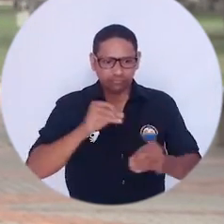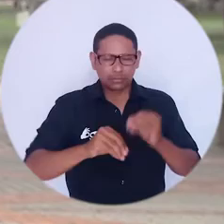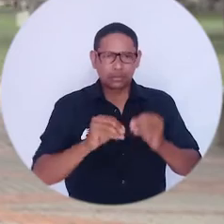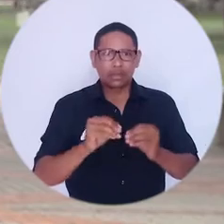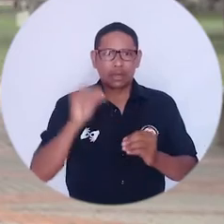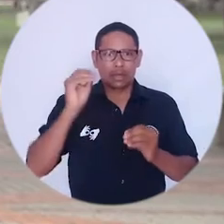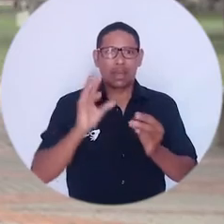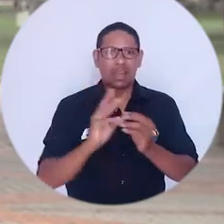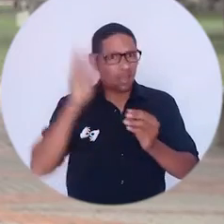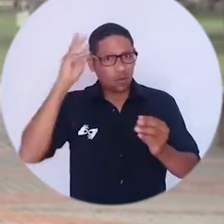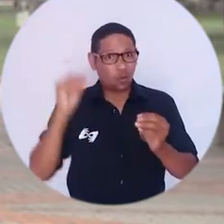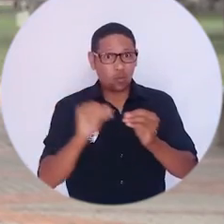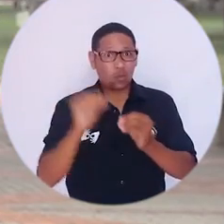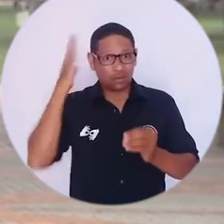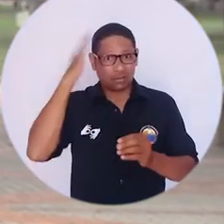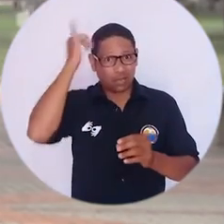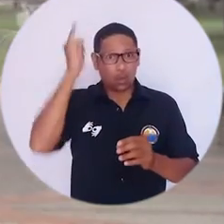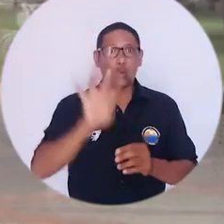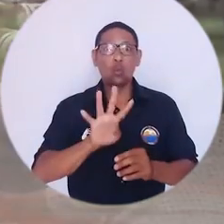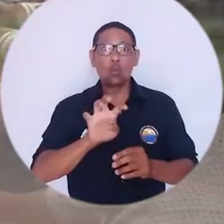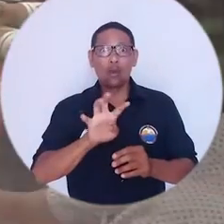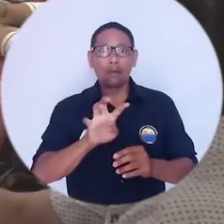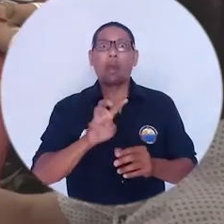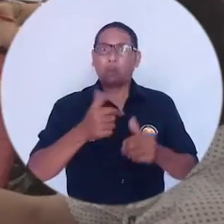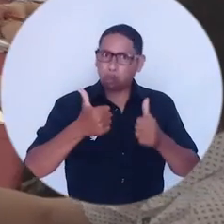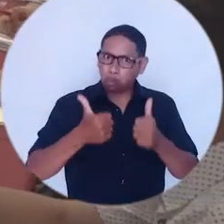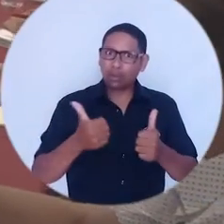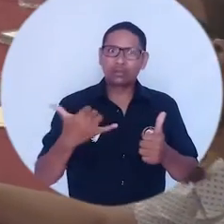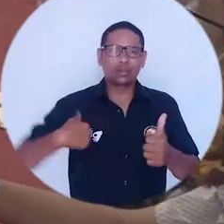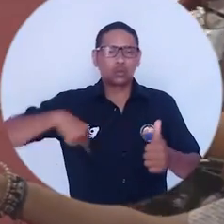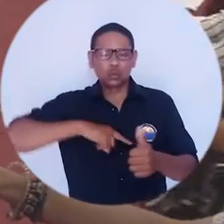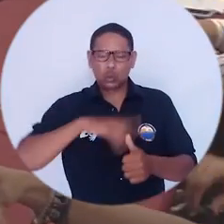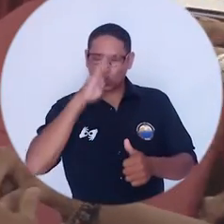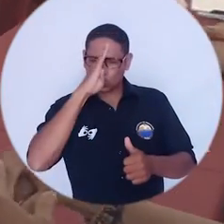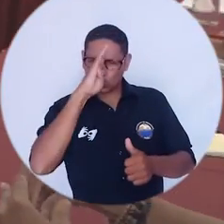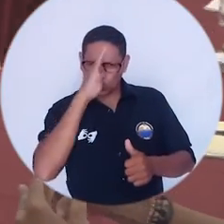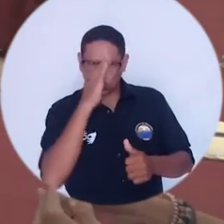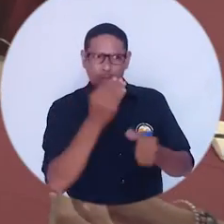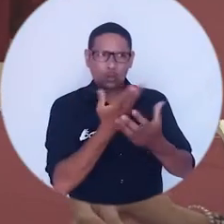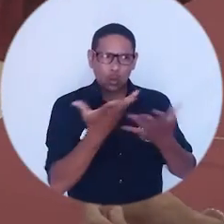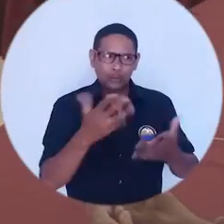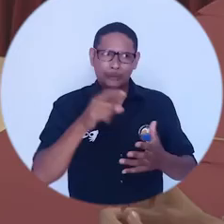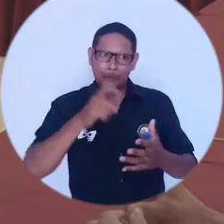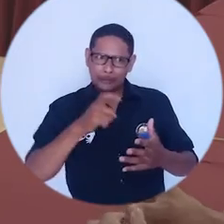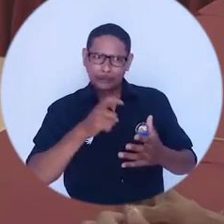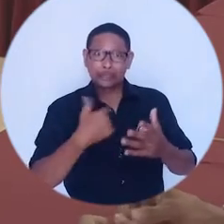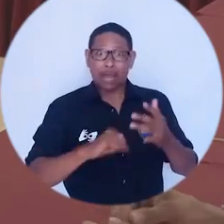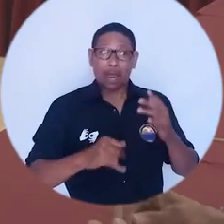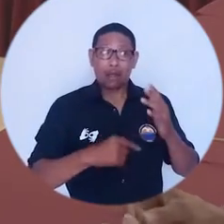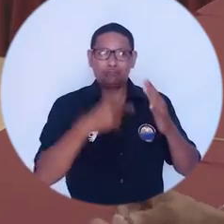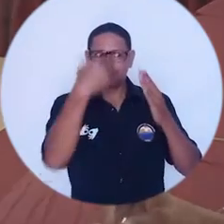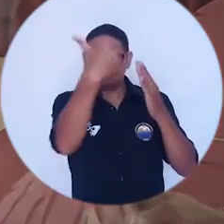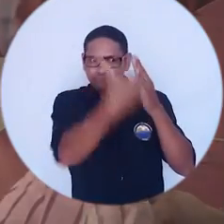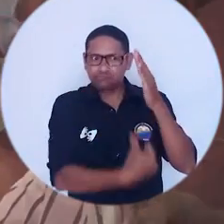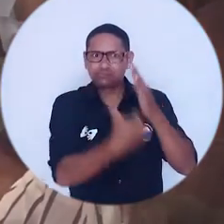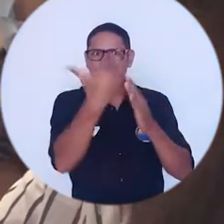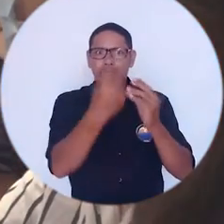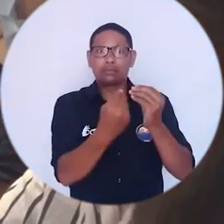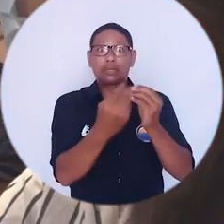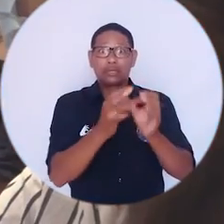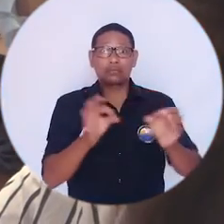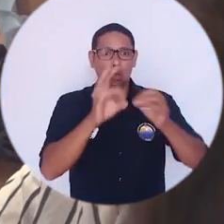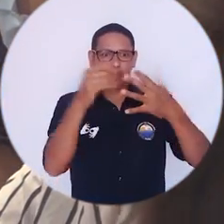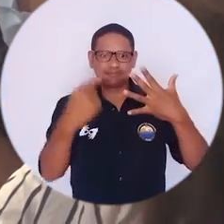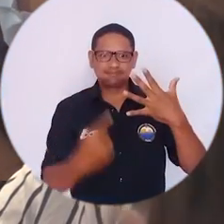9 y pues ahí efectivamente se integran parte de nuestras inquietudes, parte de lo que consideramos son, digamos, elementos